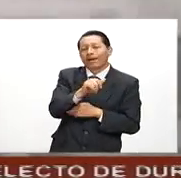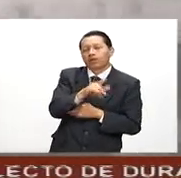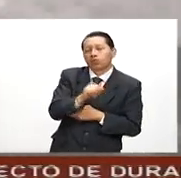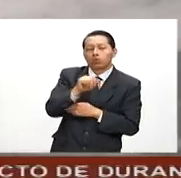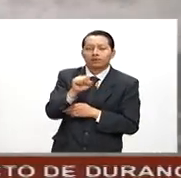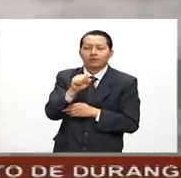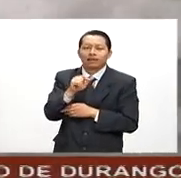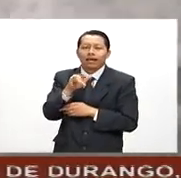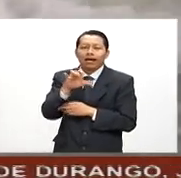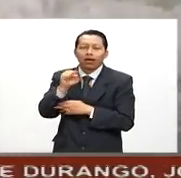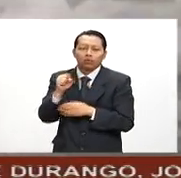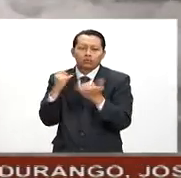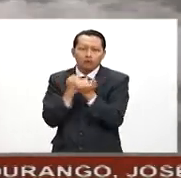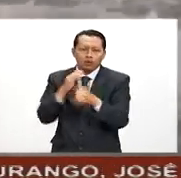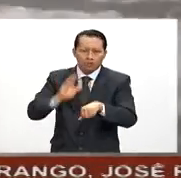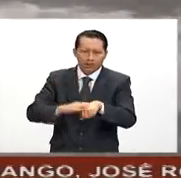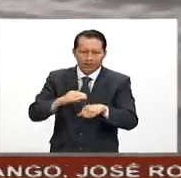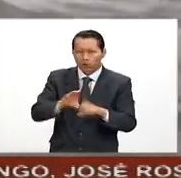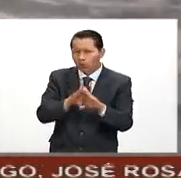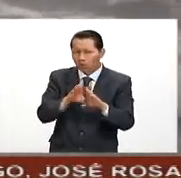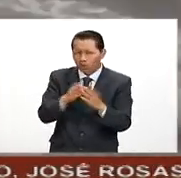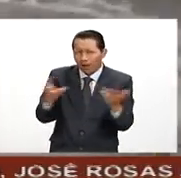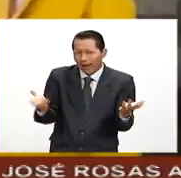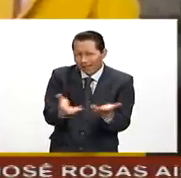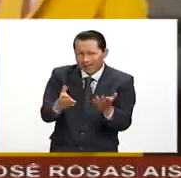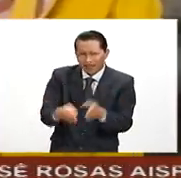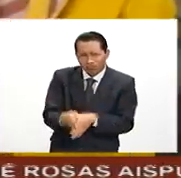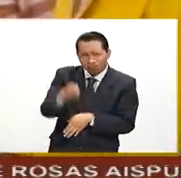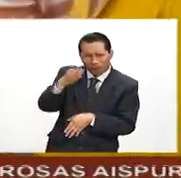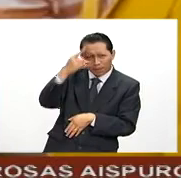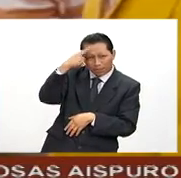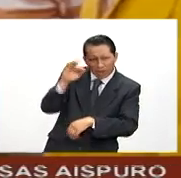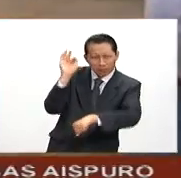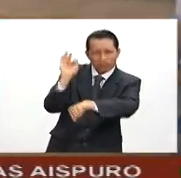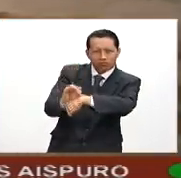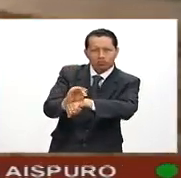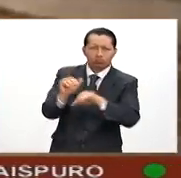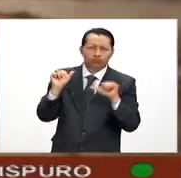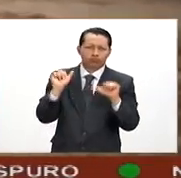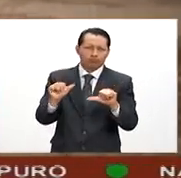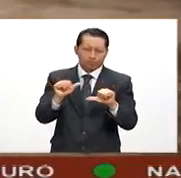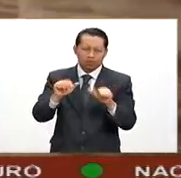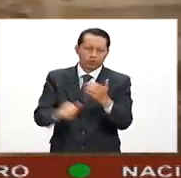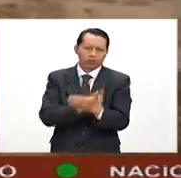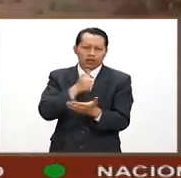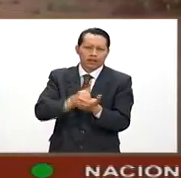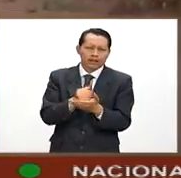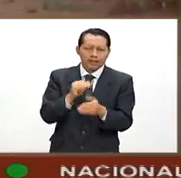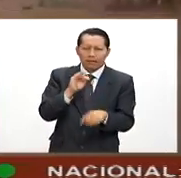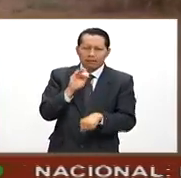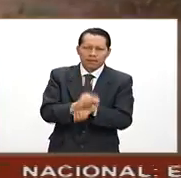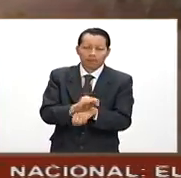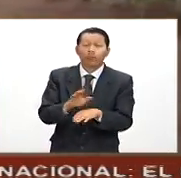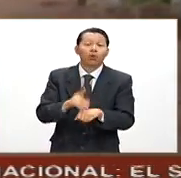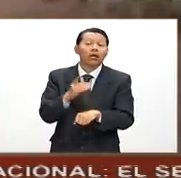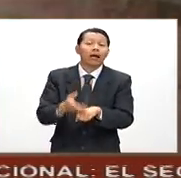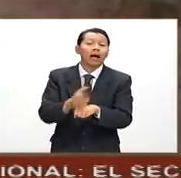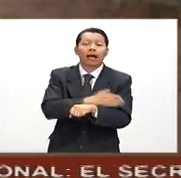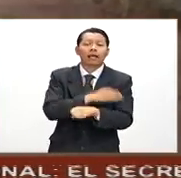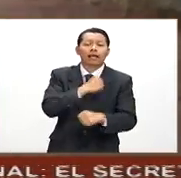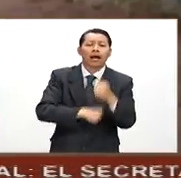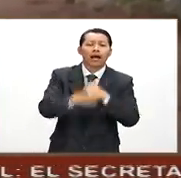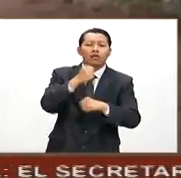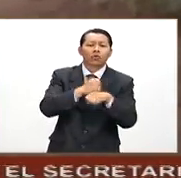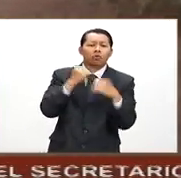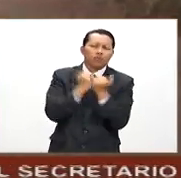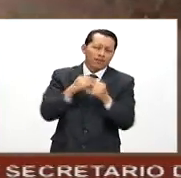remoción y compactación de un muro de contención para evitar inundaciones y riesgos a la ciudadanía, situación que años anteriores ha sido una de